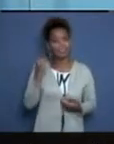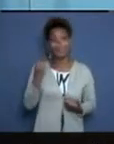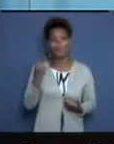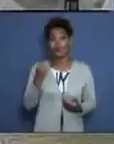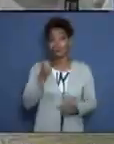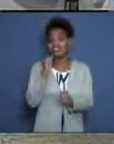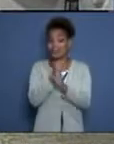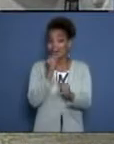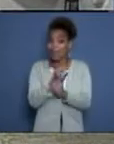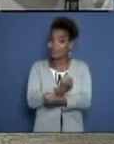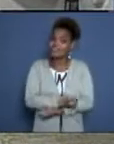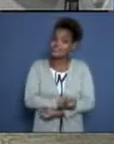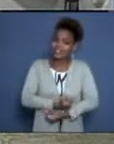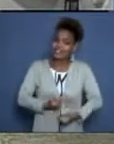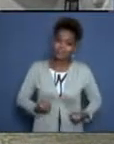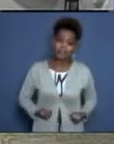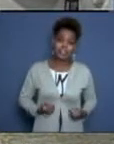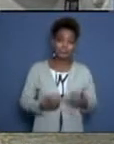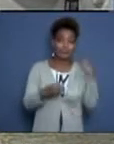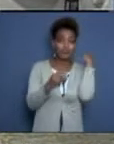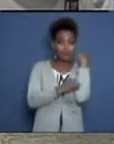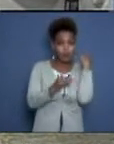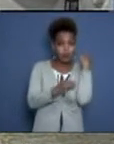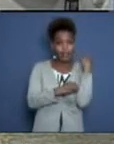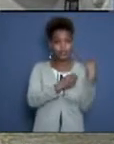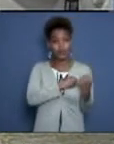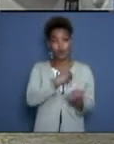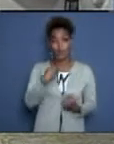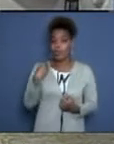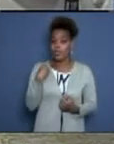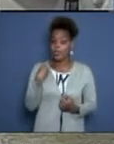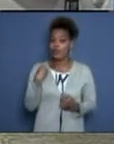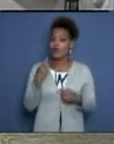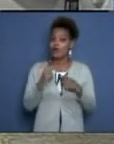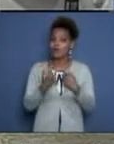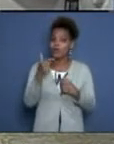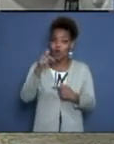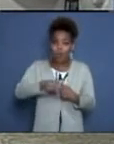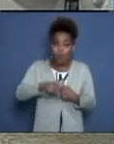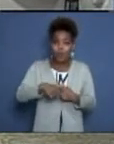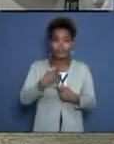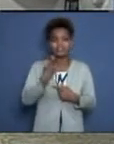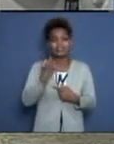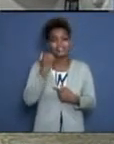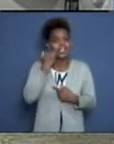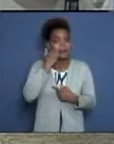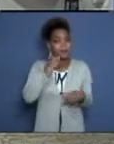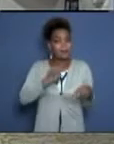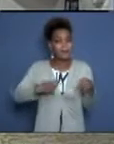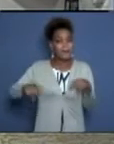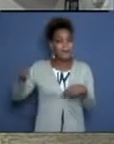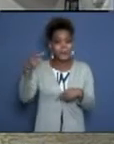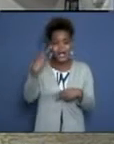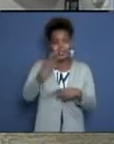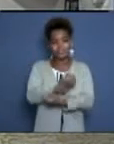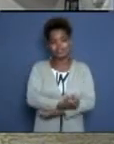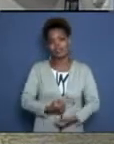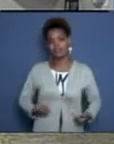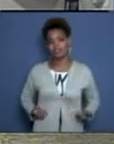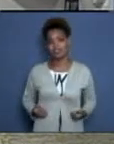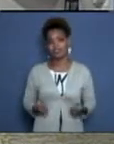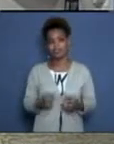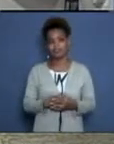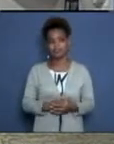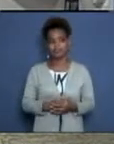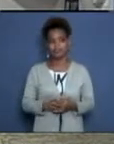El pueblo cubano, y creo que el mundo estará en deuda siempre, pero en estos momentos tenemos que enfrentarlo. El reconocimiento a